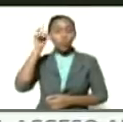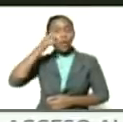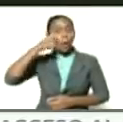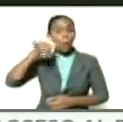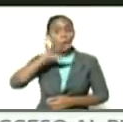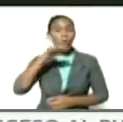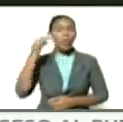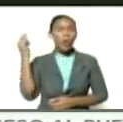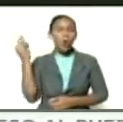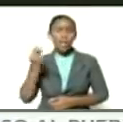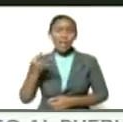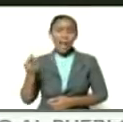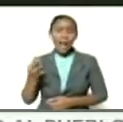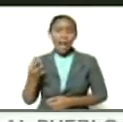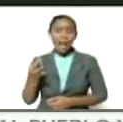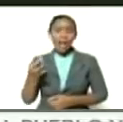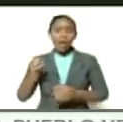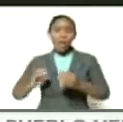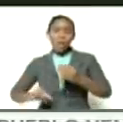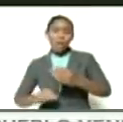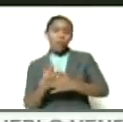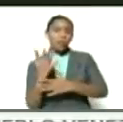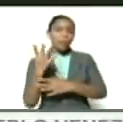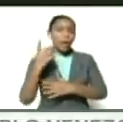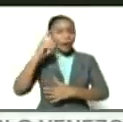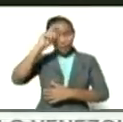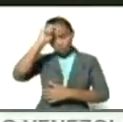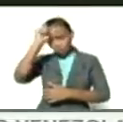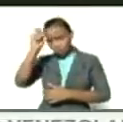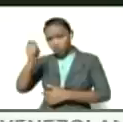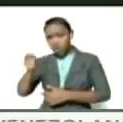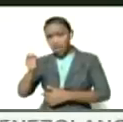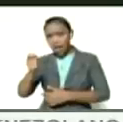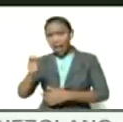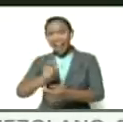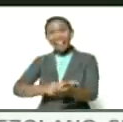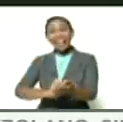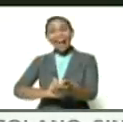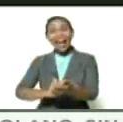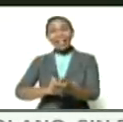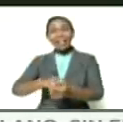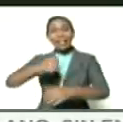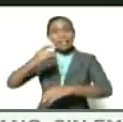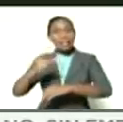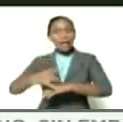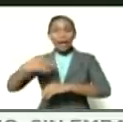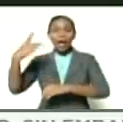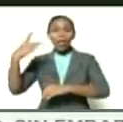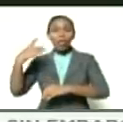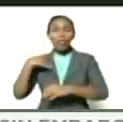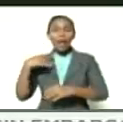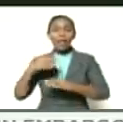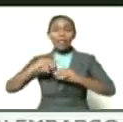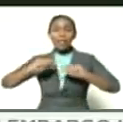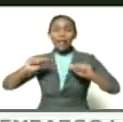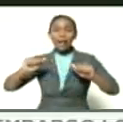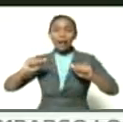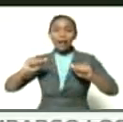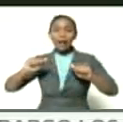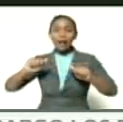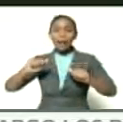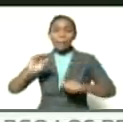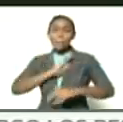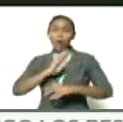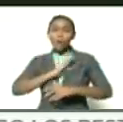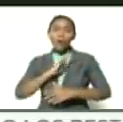originarios en lo fundamental reconocía el carácter sagrado de la tierra, la pachamama,